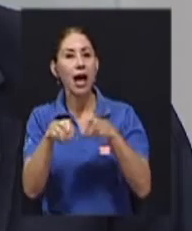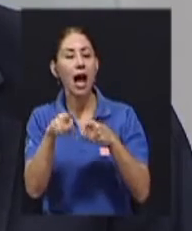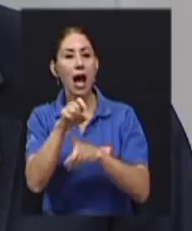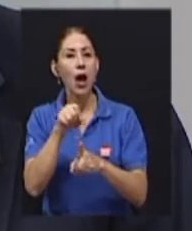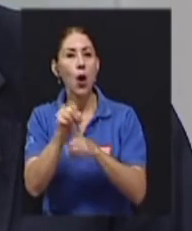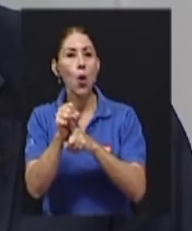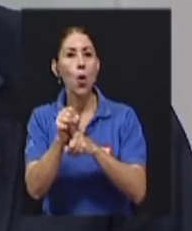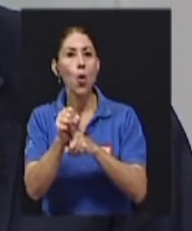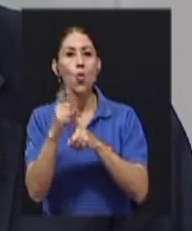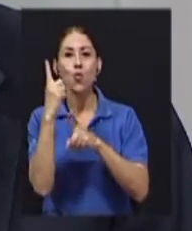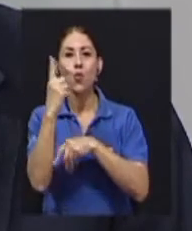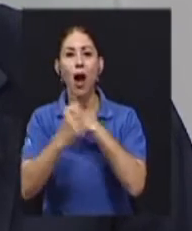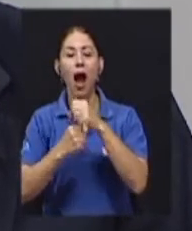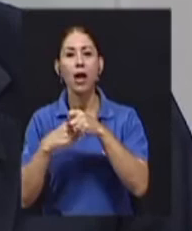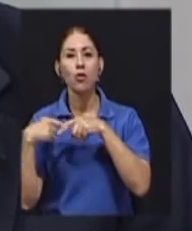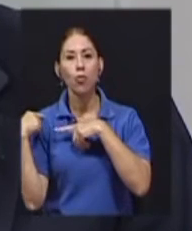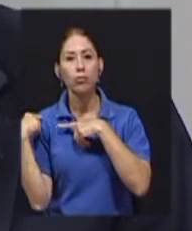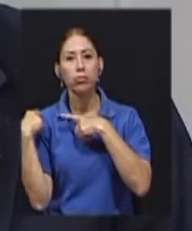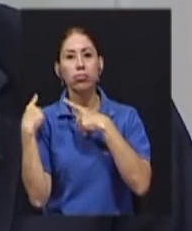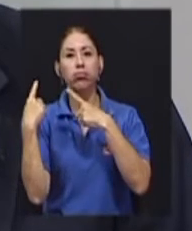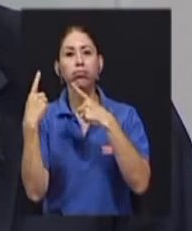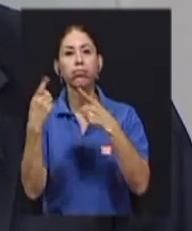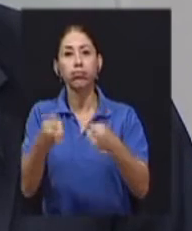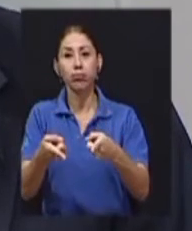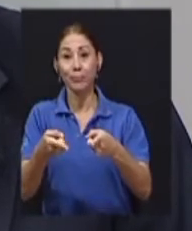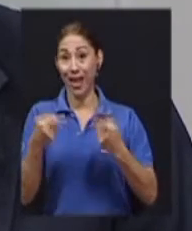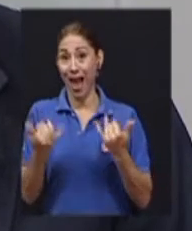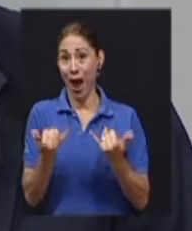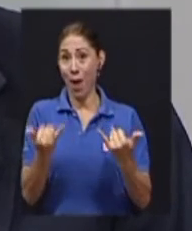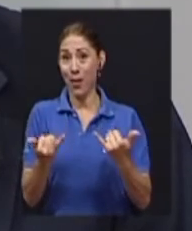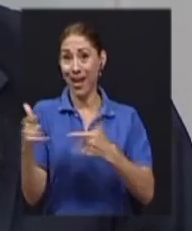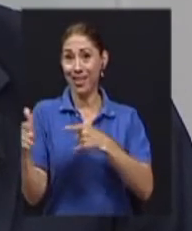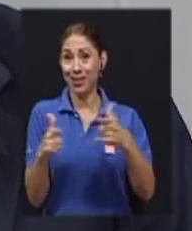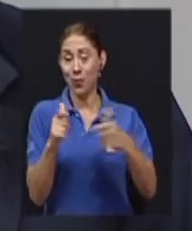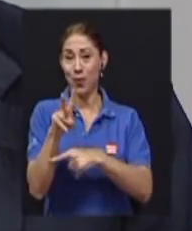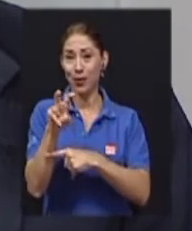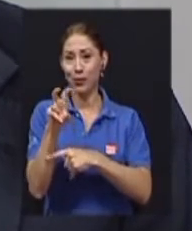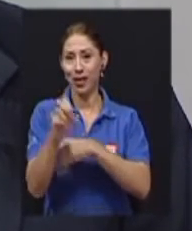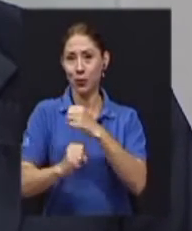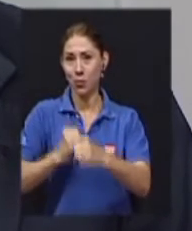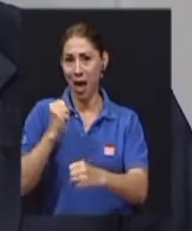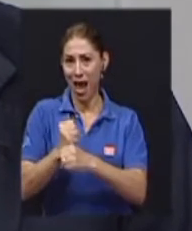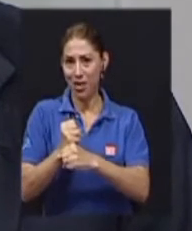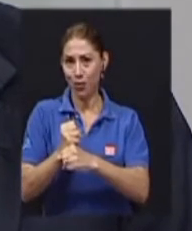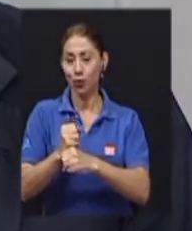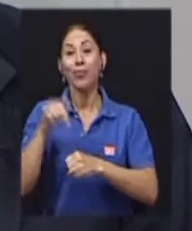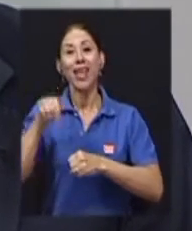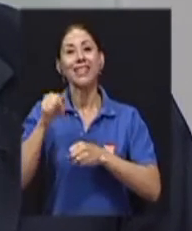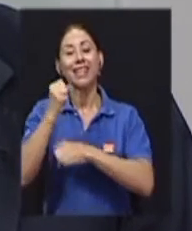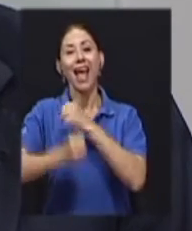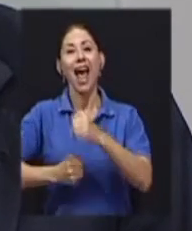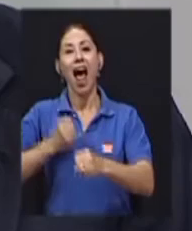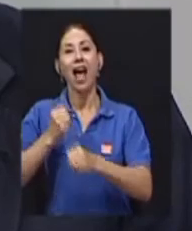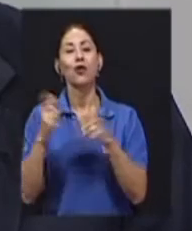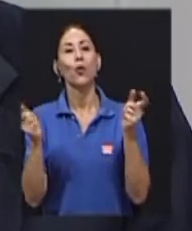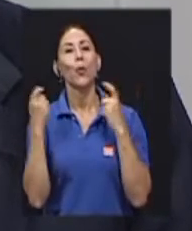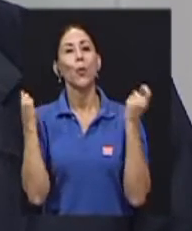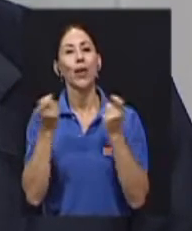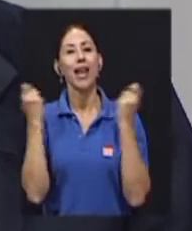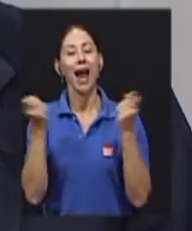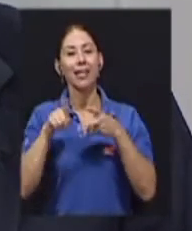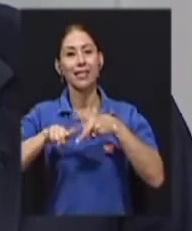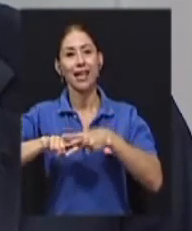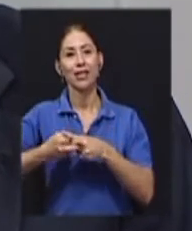bicentenario, en lo que es el año jubilar, se inició el 16 de agosto